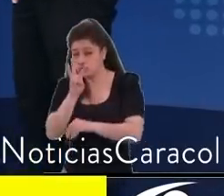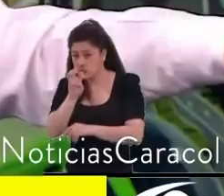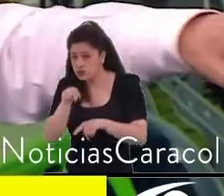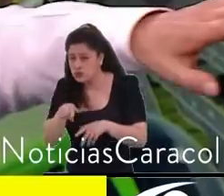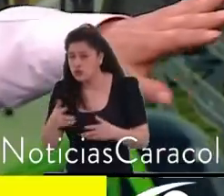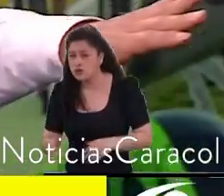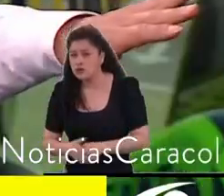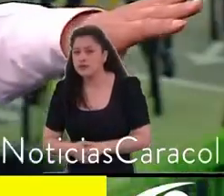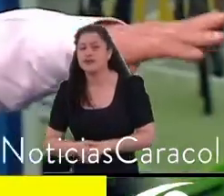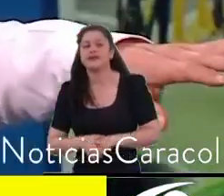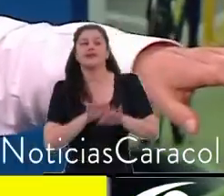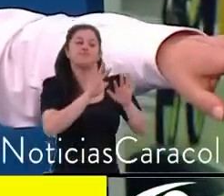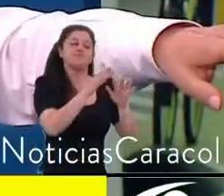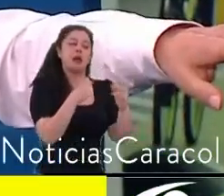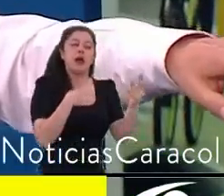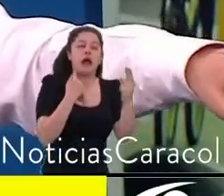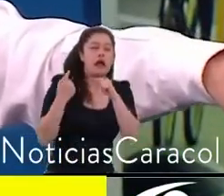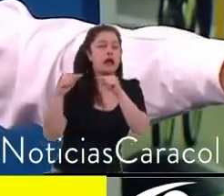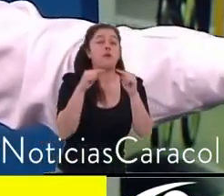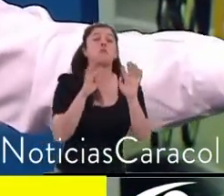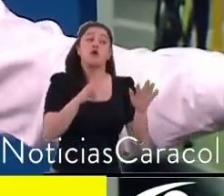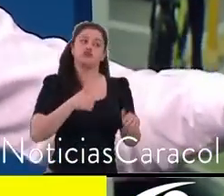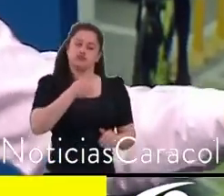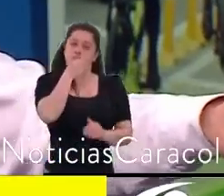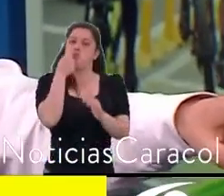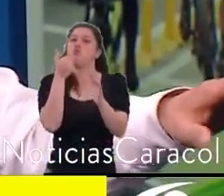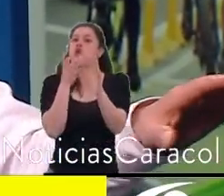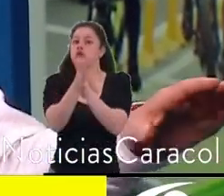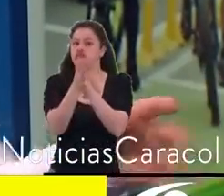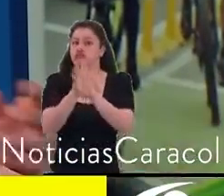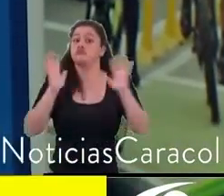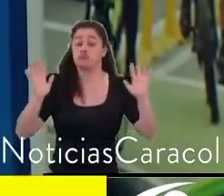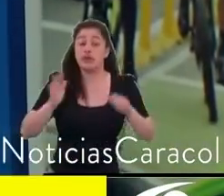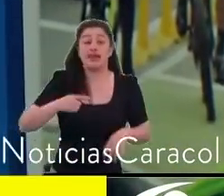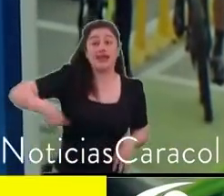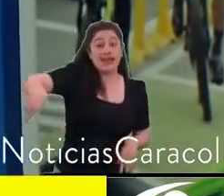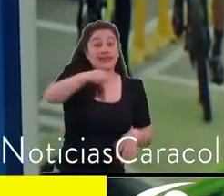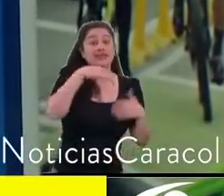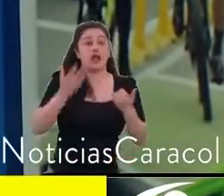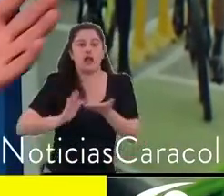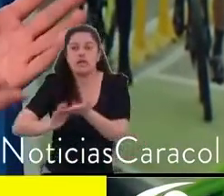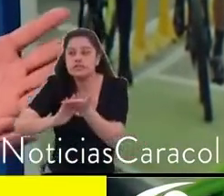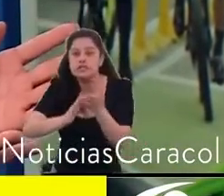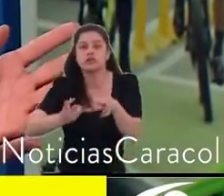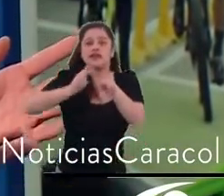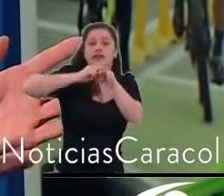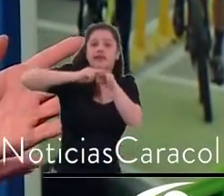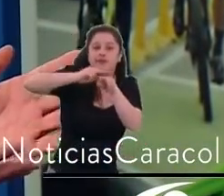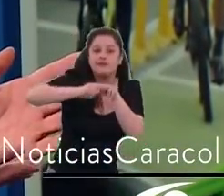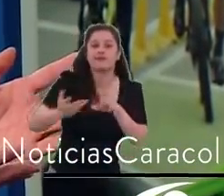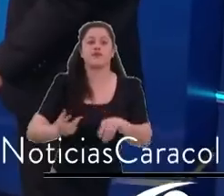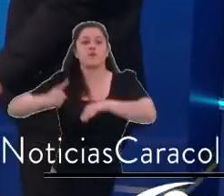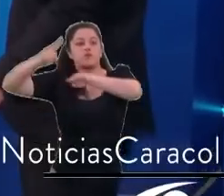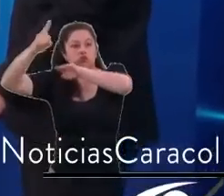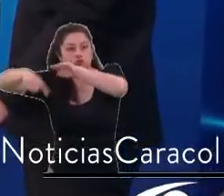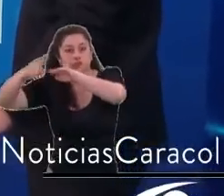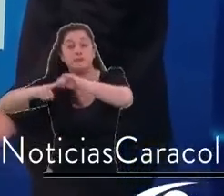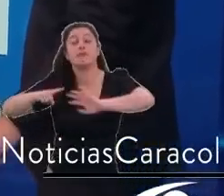los bogotanos quieren más metro, más buses eléctricos, más cables, más andenes, pero eso quiere decir que vamos a durar 10 años en obra.